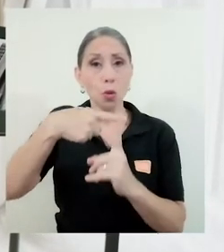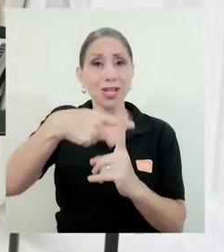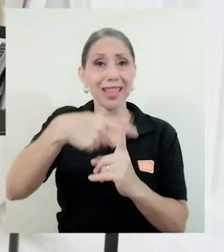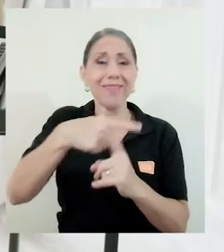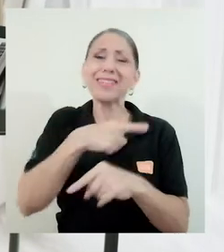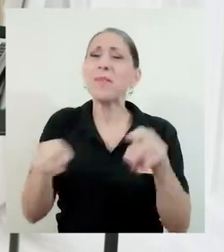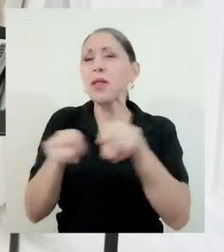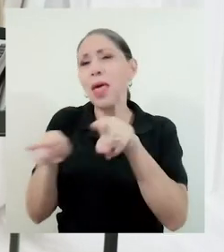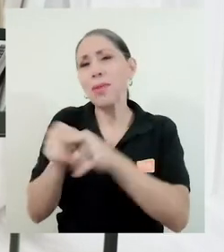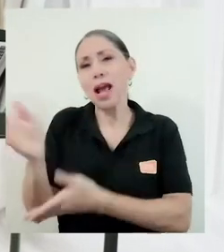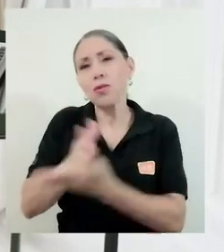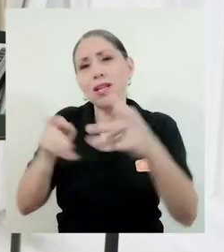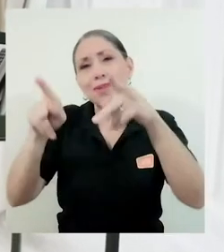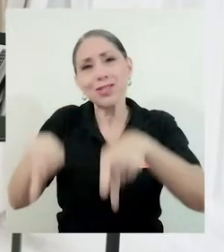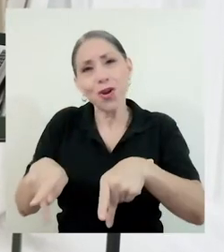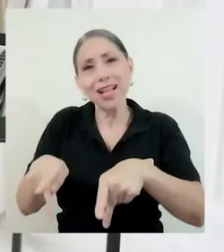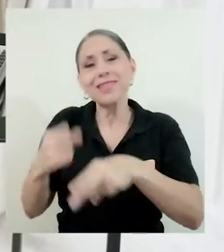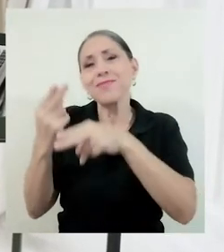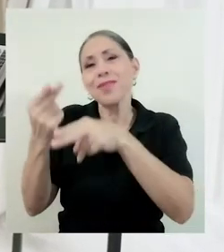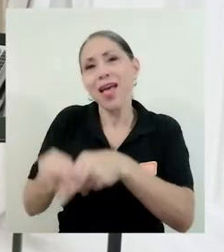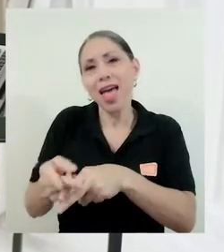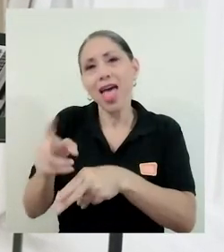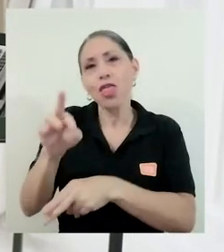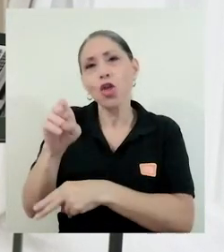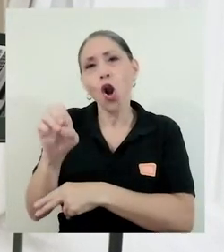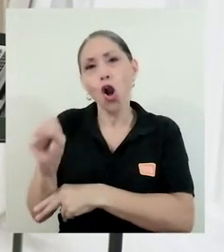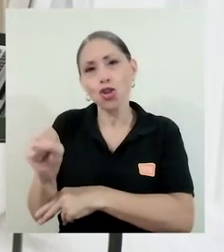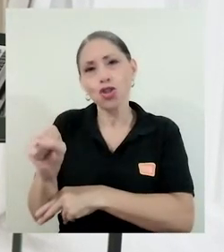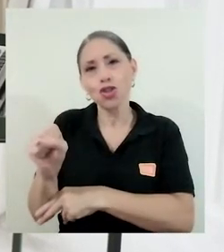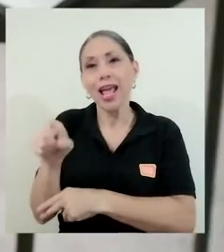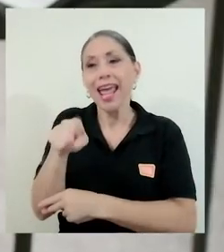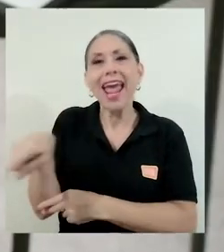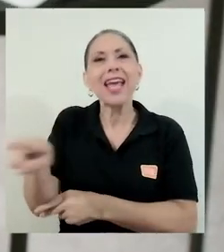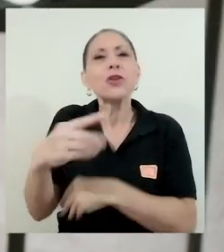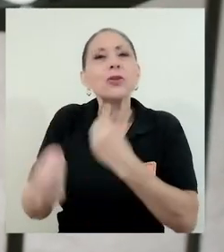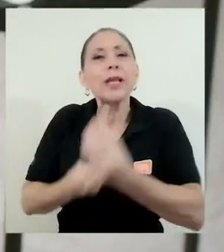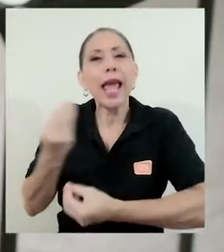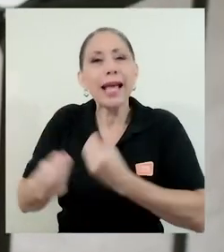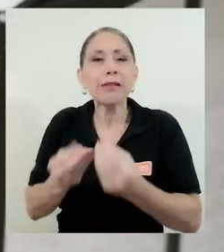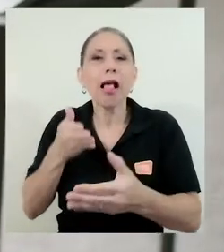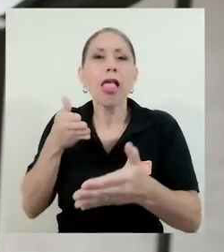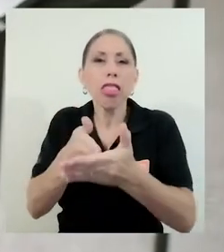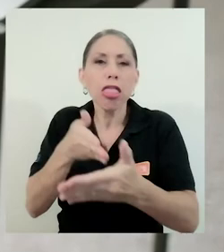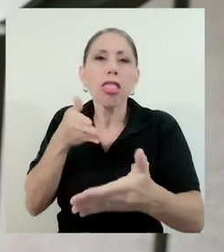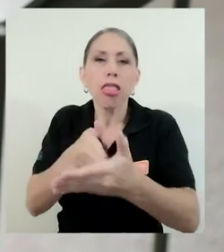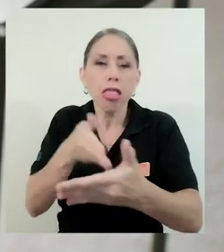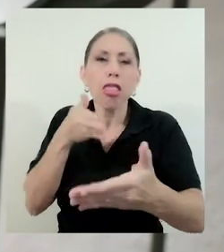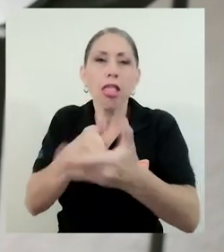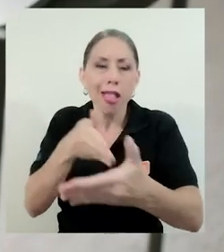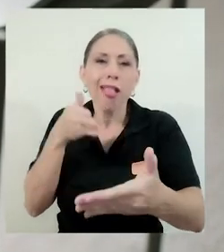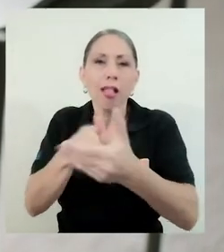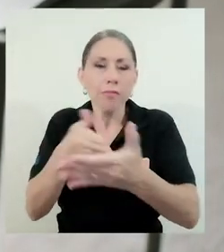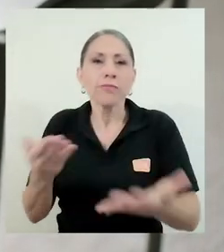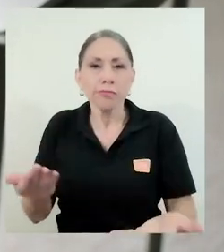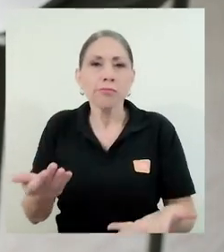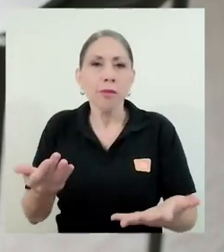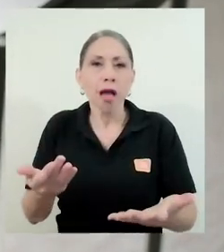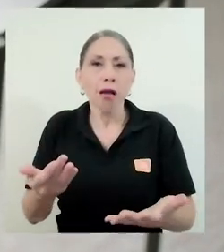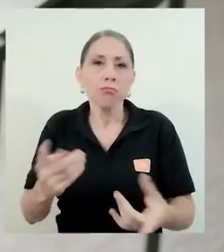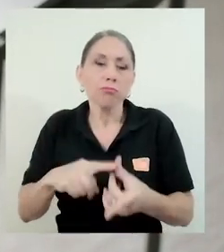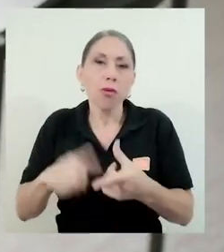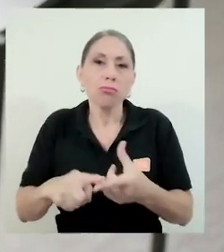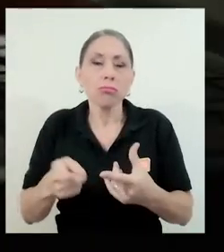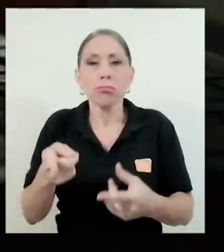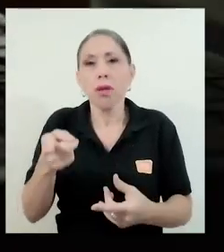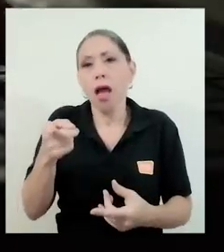también se va a encontrar usuarios que se les conoce como troles que lo que hacen básicamente es estar molestando. Entonces